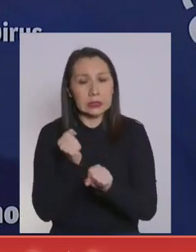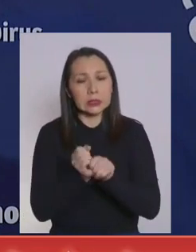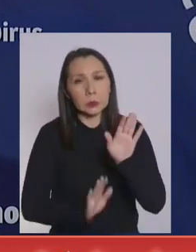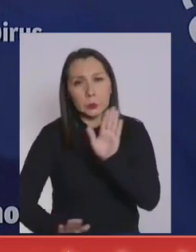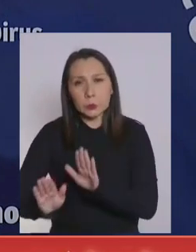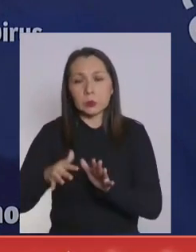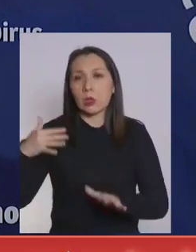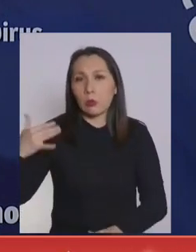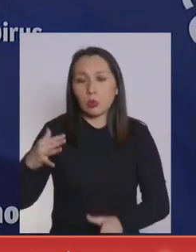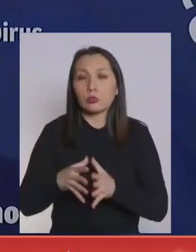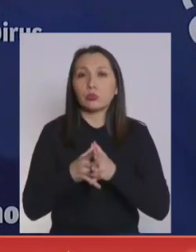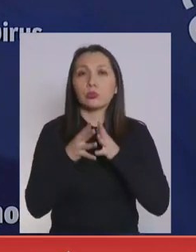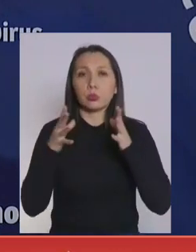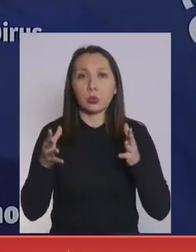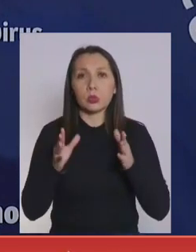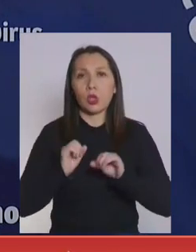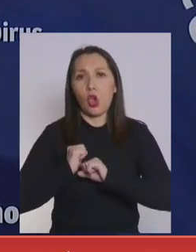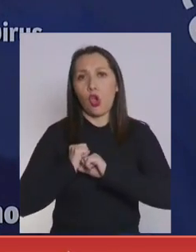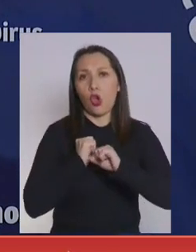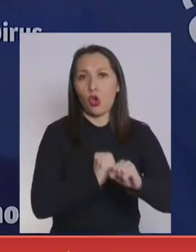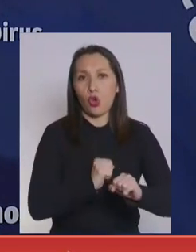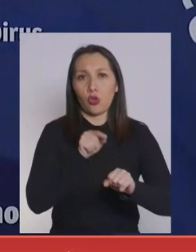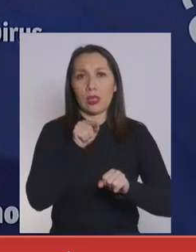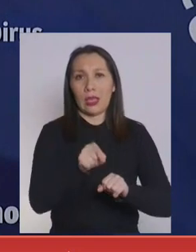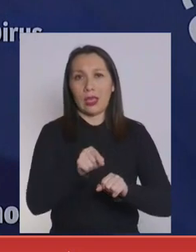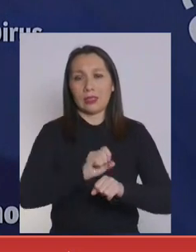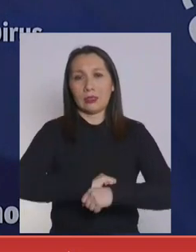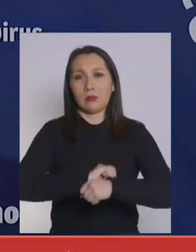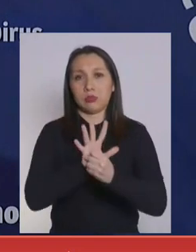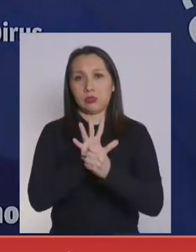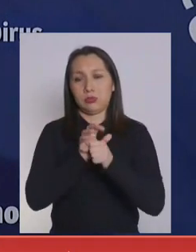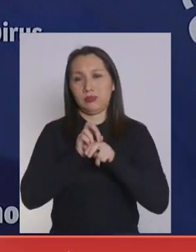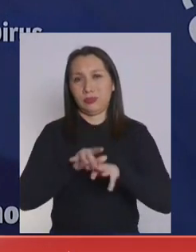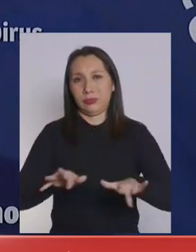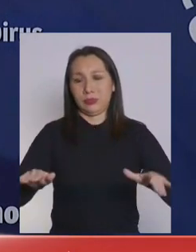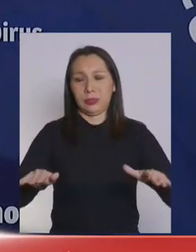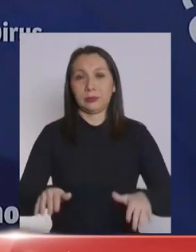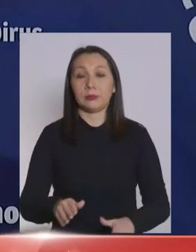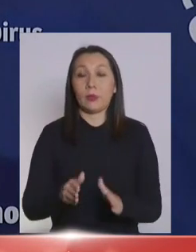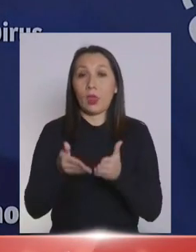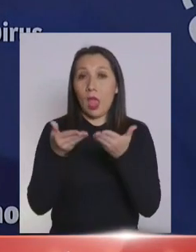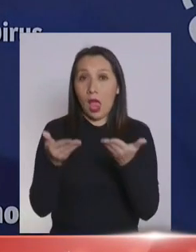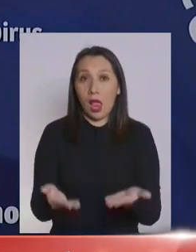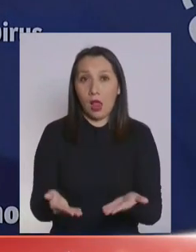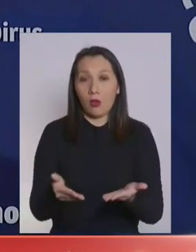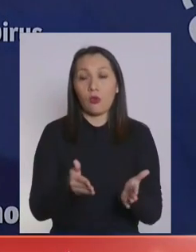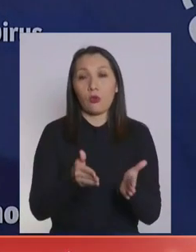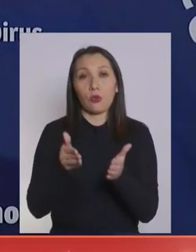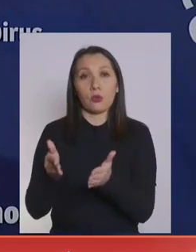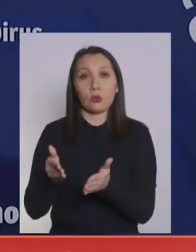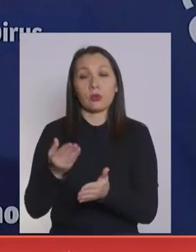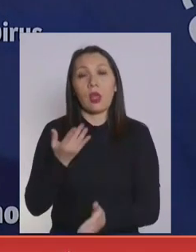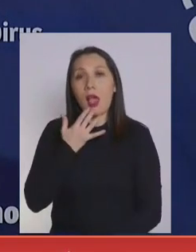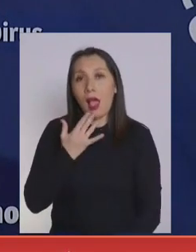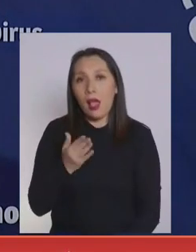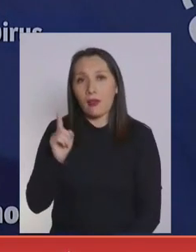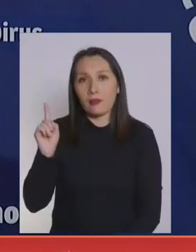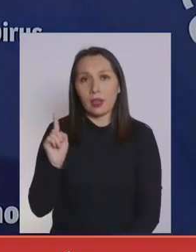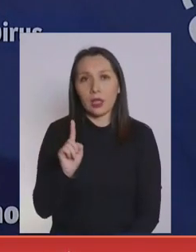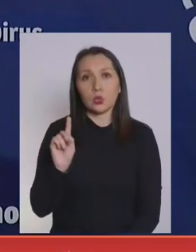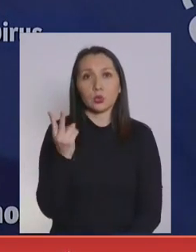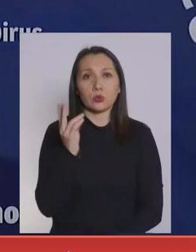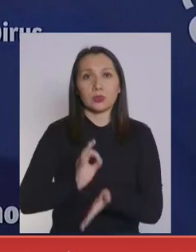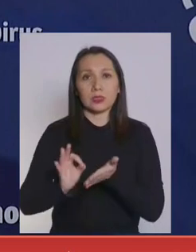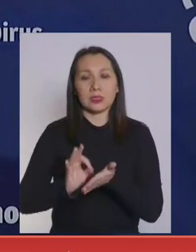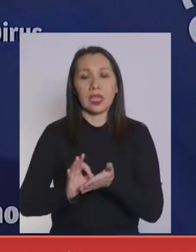tan importante para el combate de esta pandemia. A continuación, le cedo la palabra al